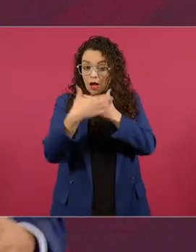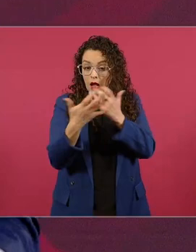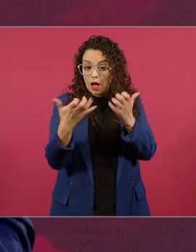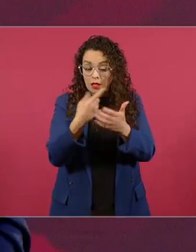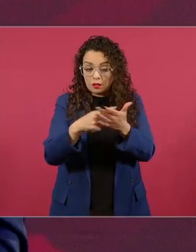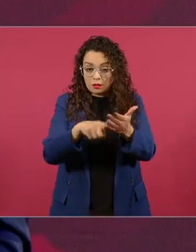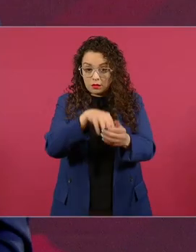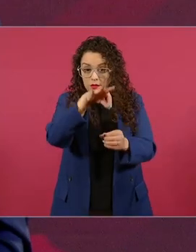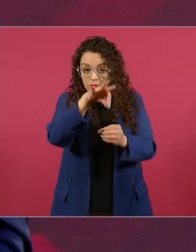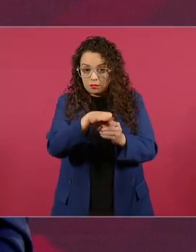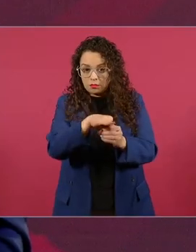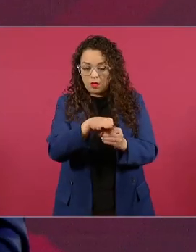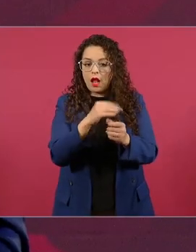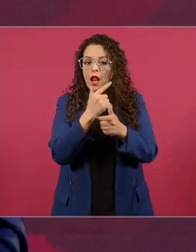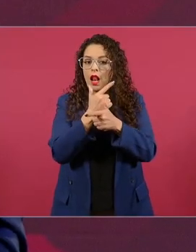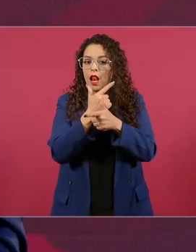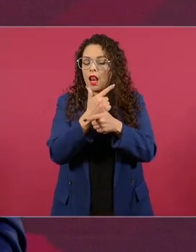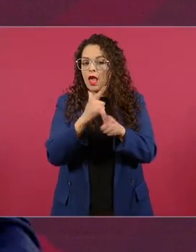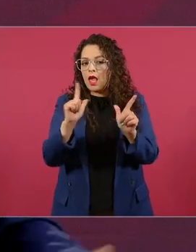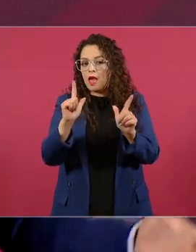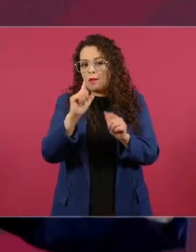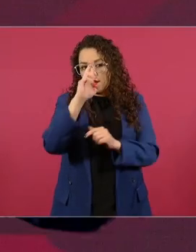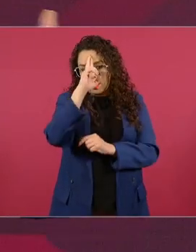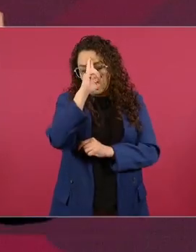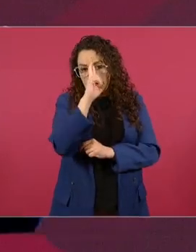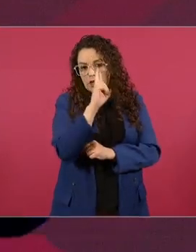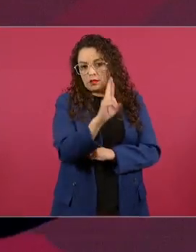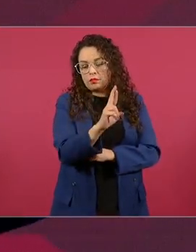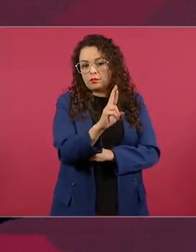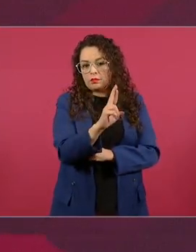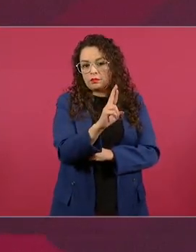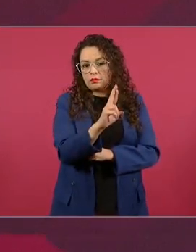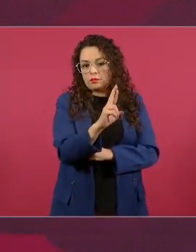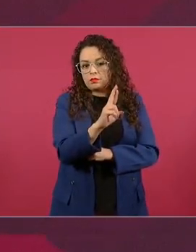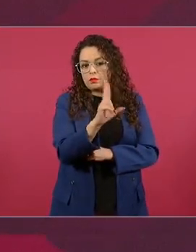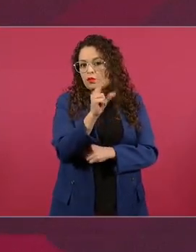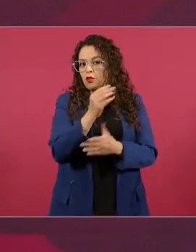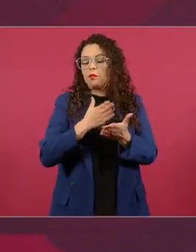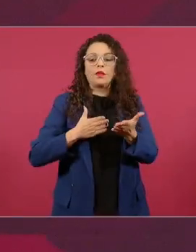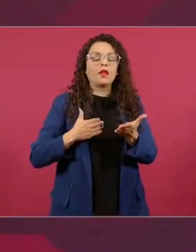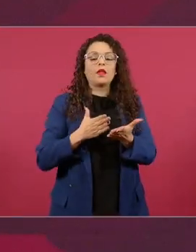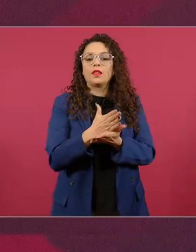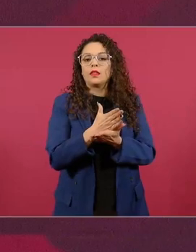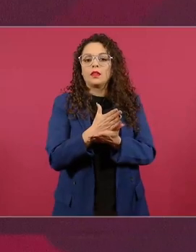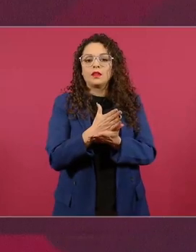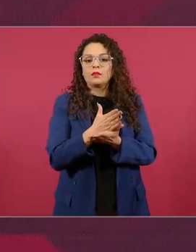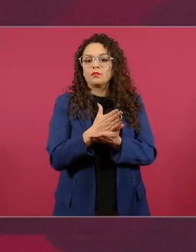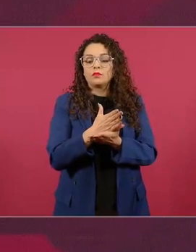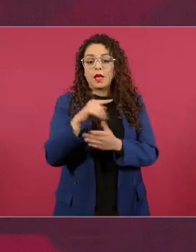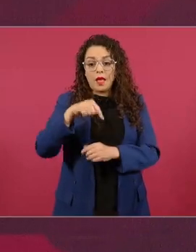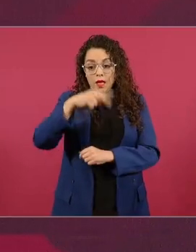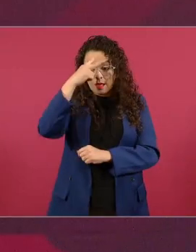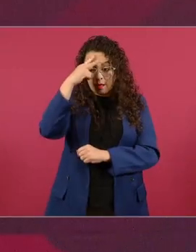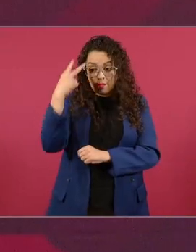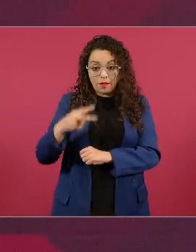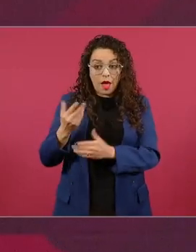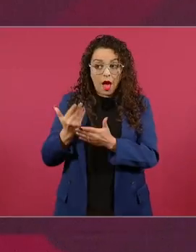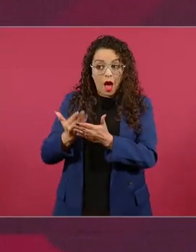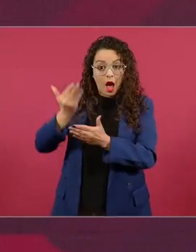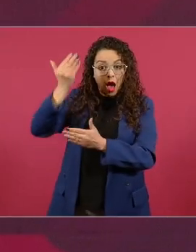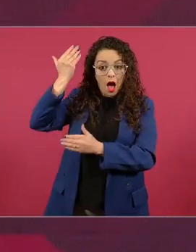ventaja porque antes México era un país de fraudes